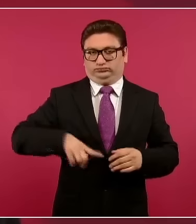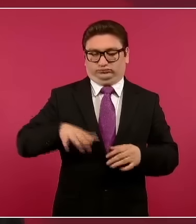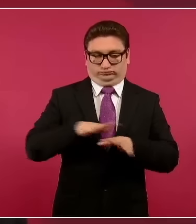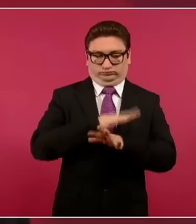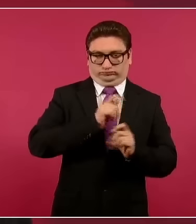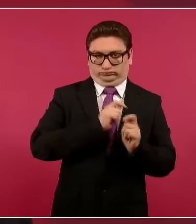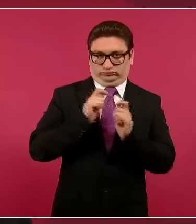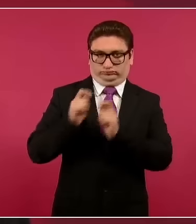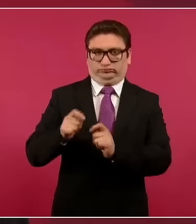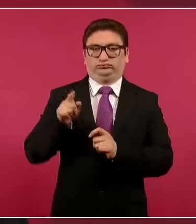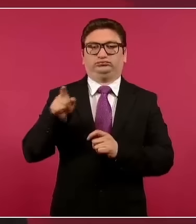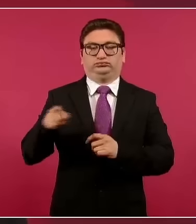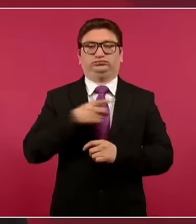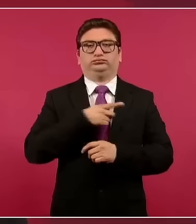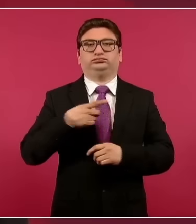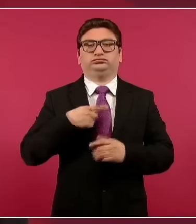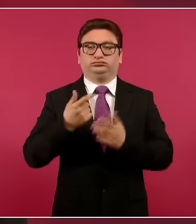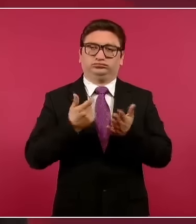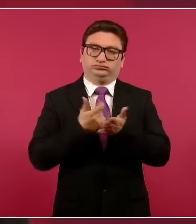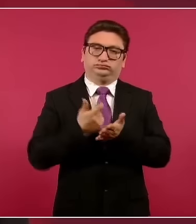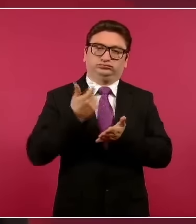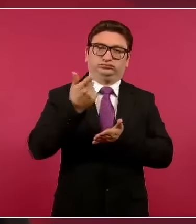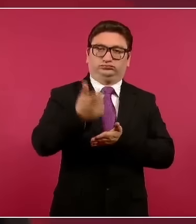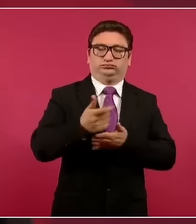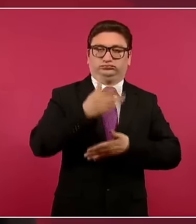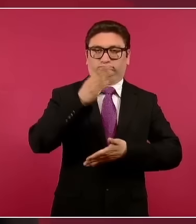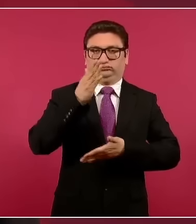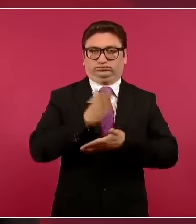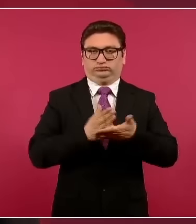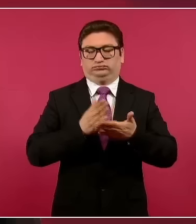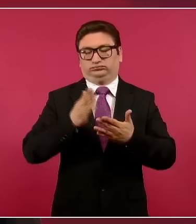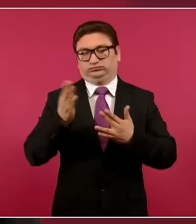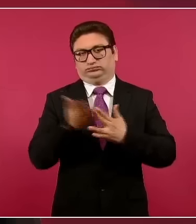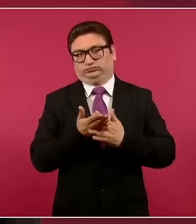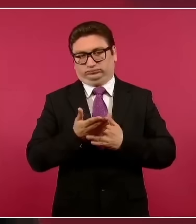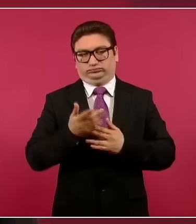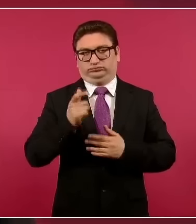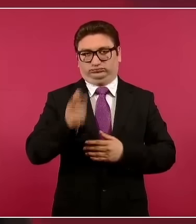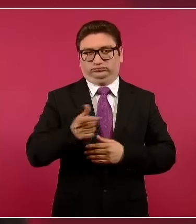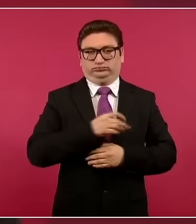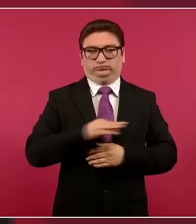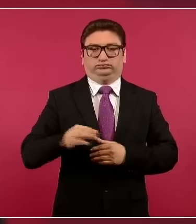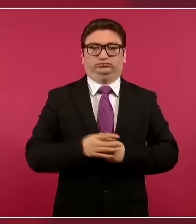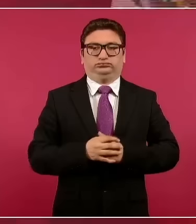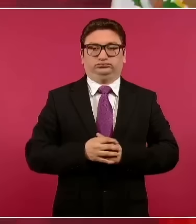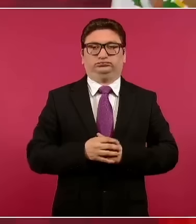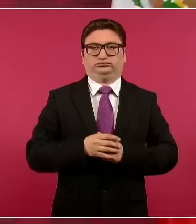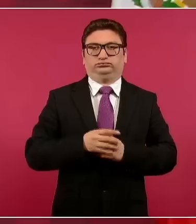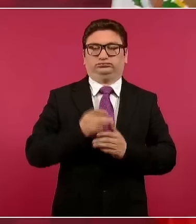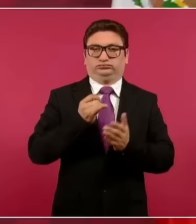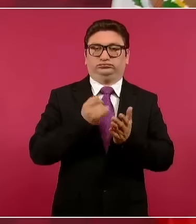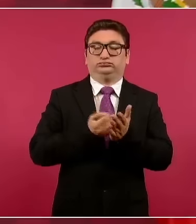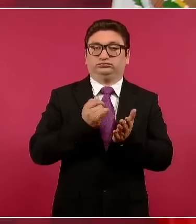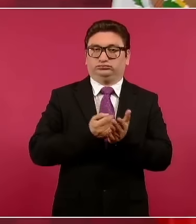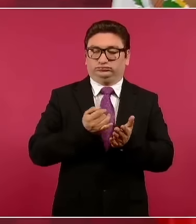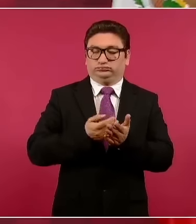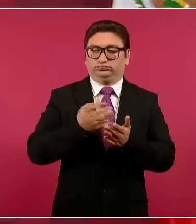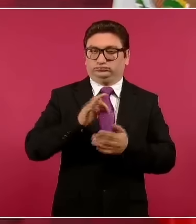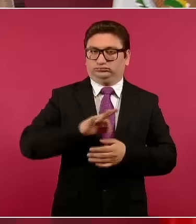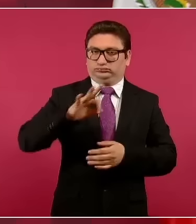pague la mitad de intereses de deuda